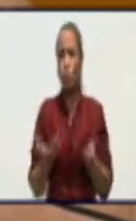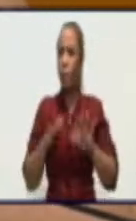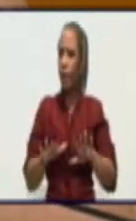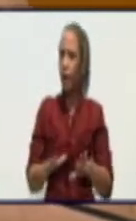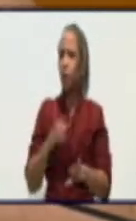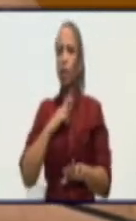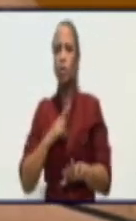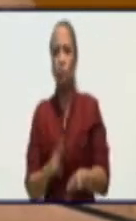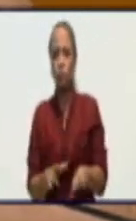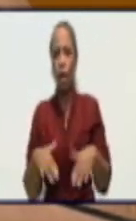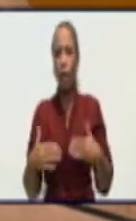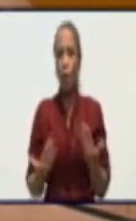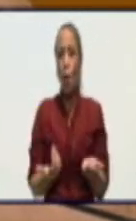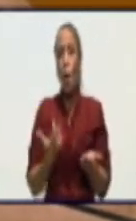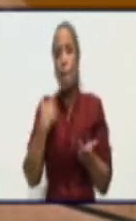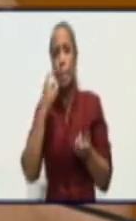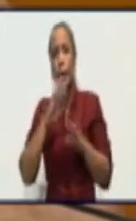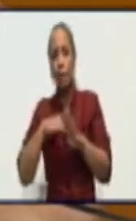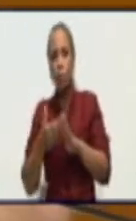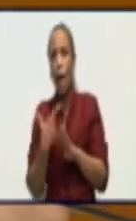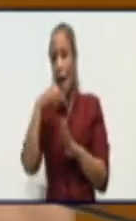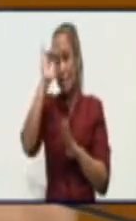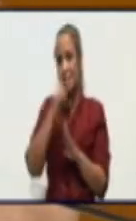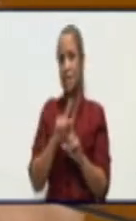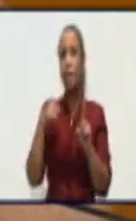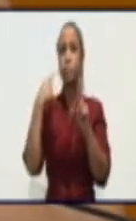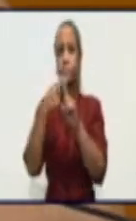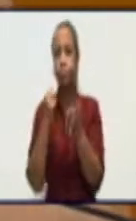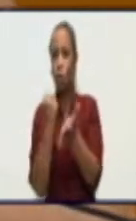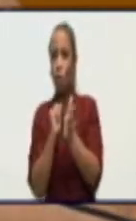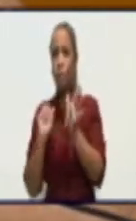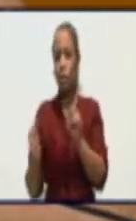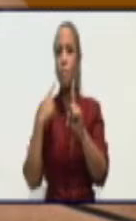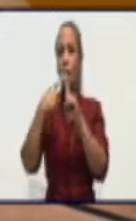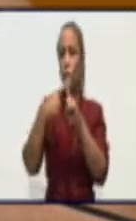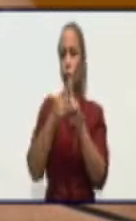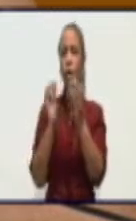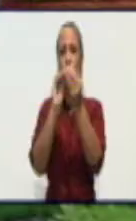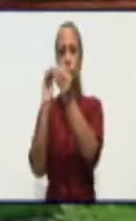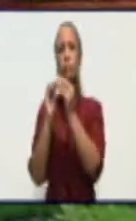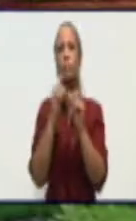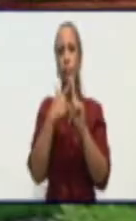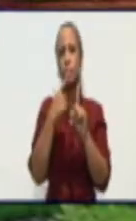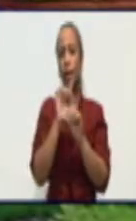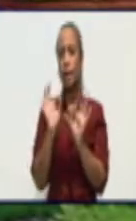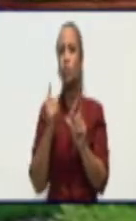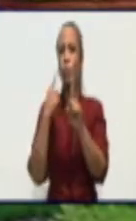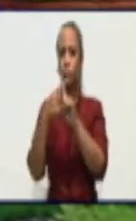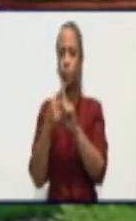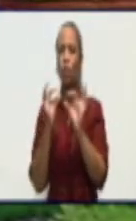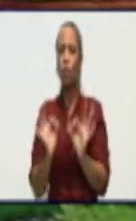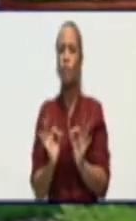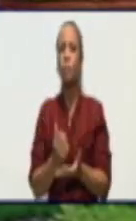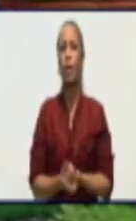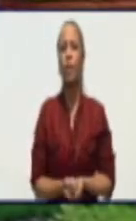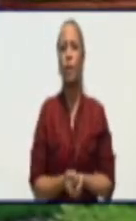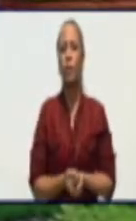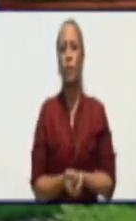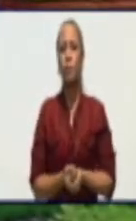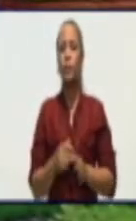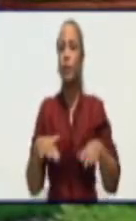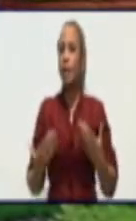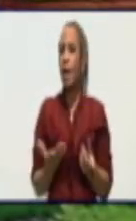posteriormente, si confirma o no, que son casos que son contactos de casos que ya están confirmados. Usted hablaba, doctora, de la tasa de incidencia de la